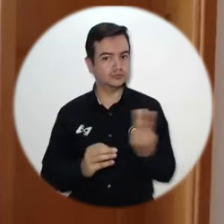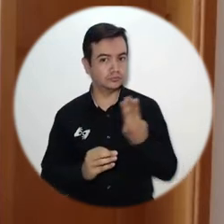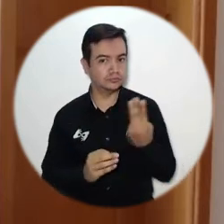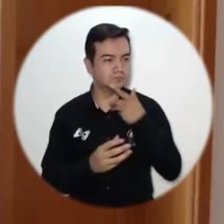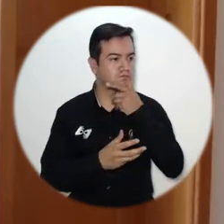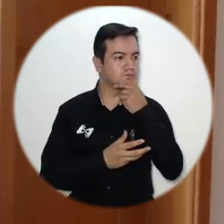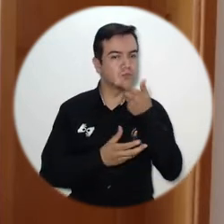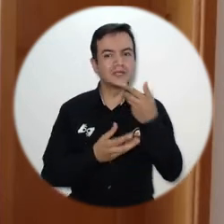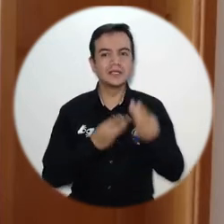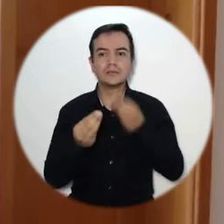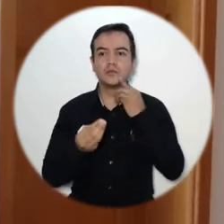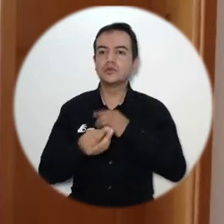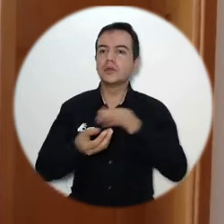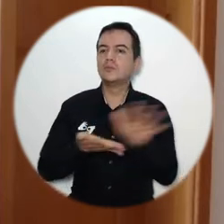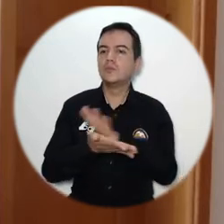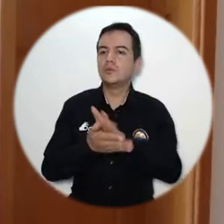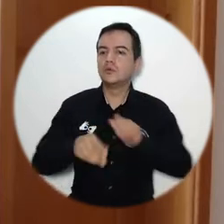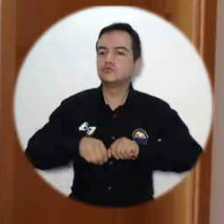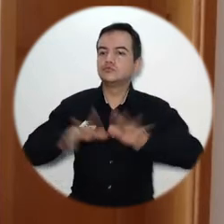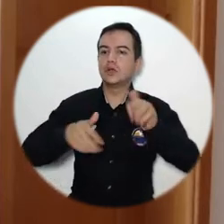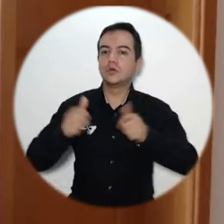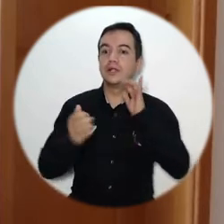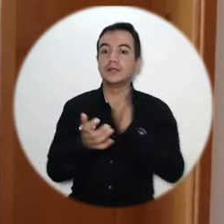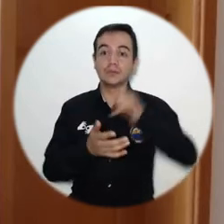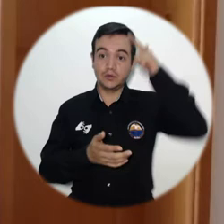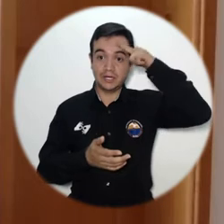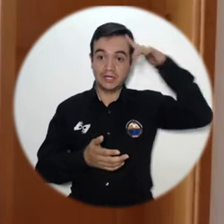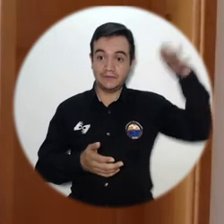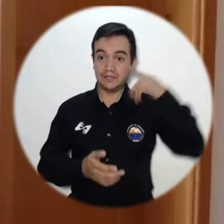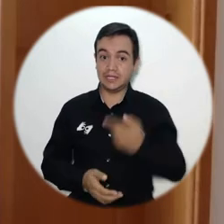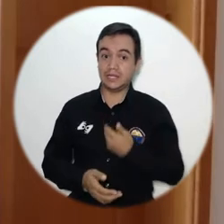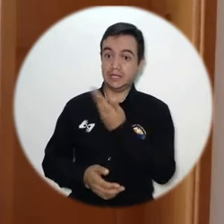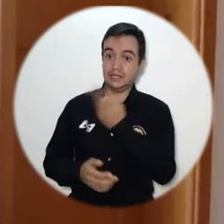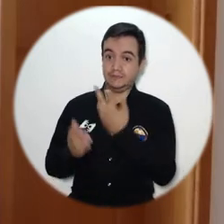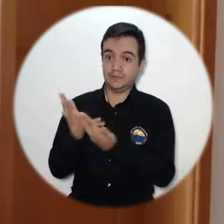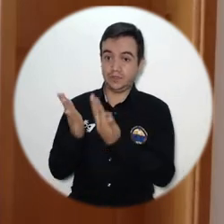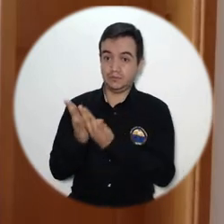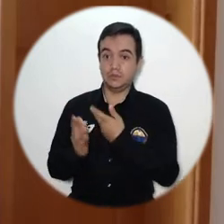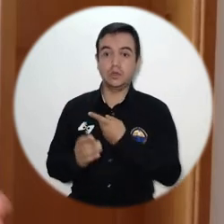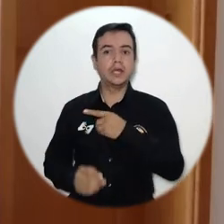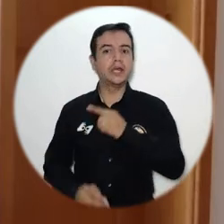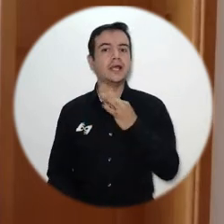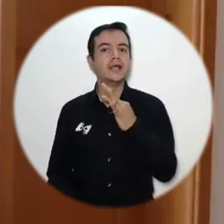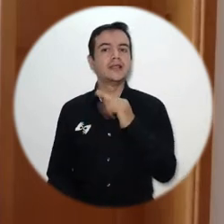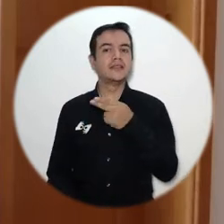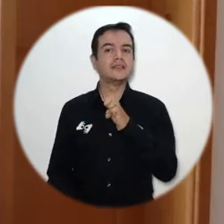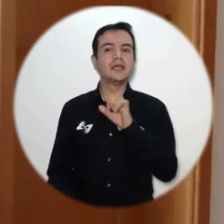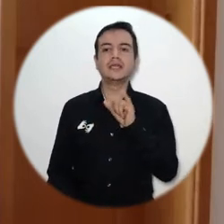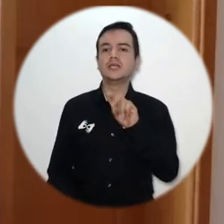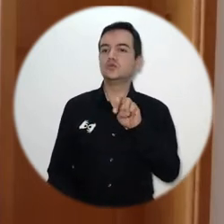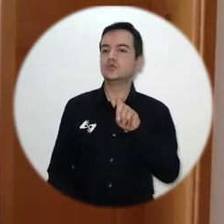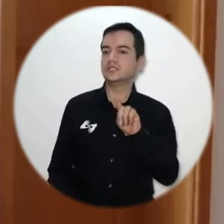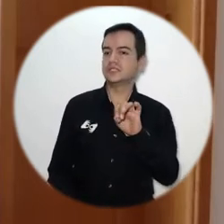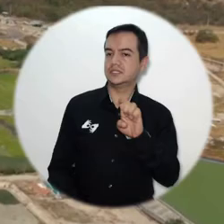publicar el artículo en la revista inglesa The Extractive Industries and Society que está clasificada en Q1 en